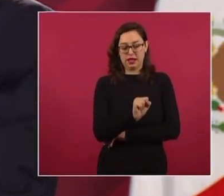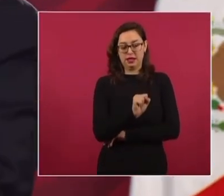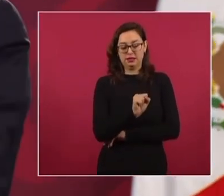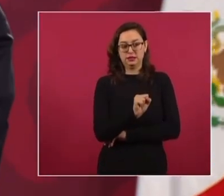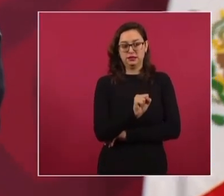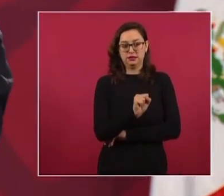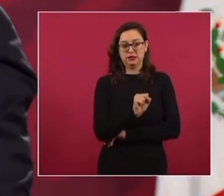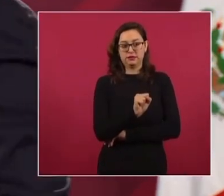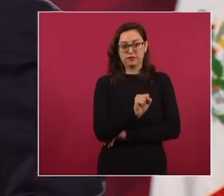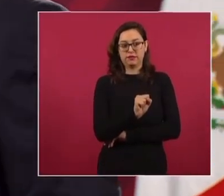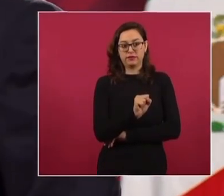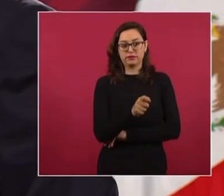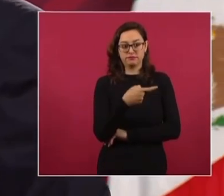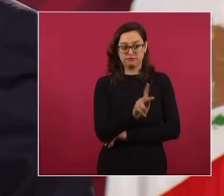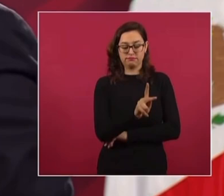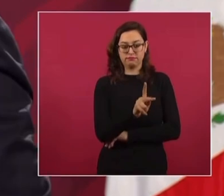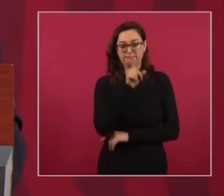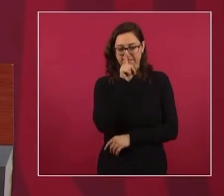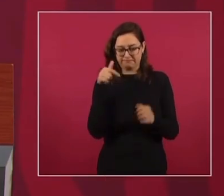facto, aunque no de jure.